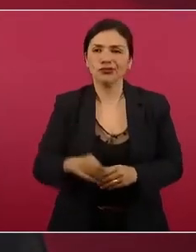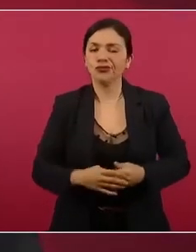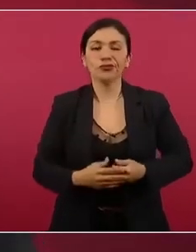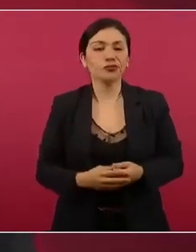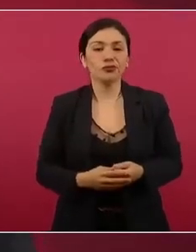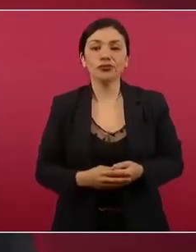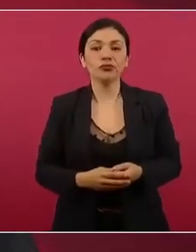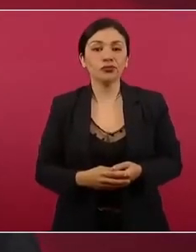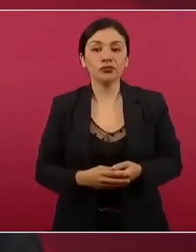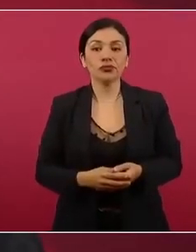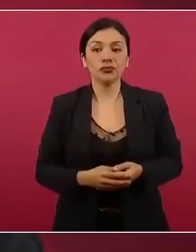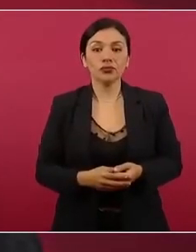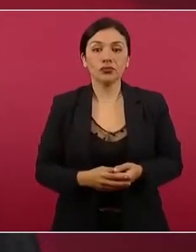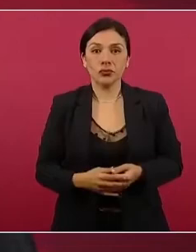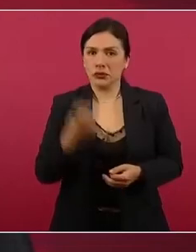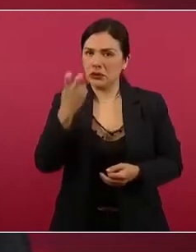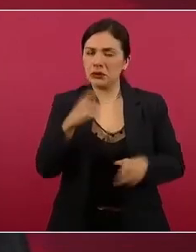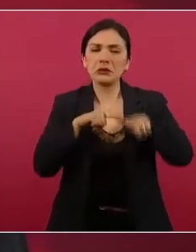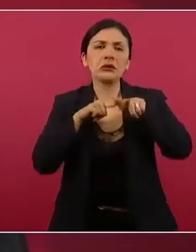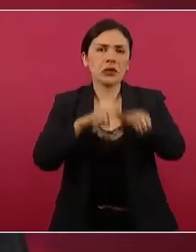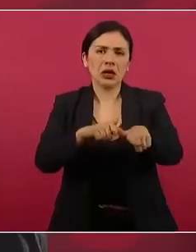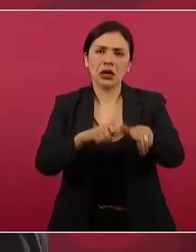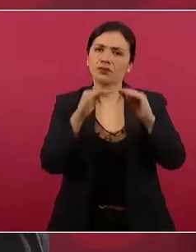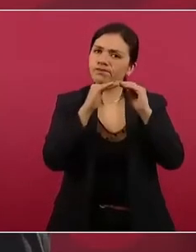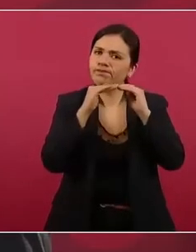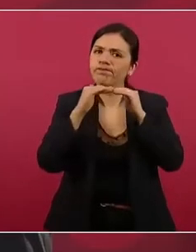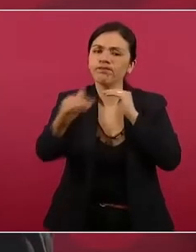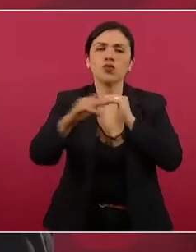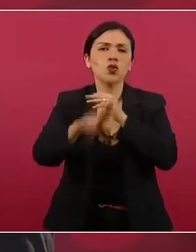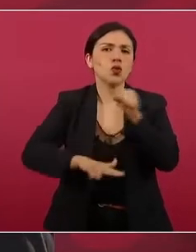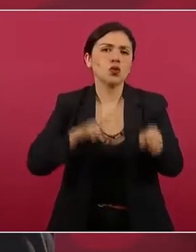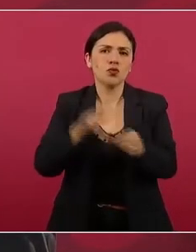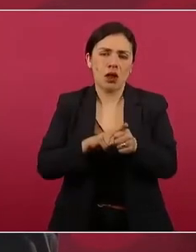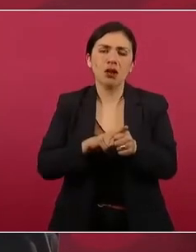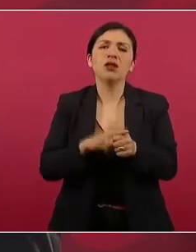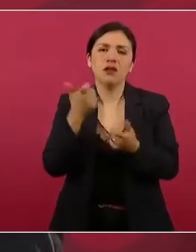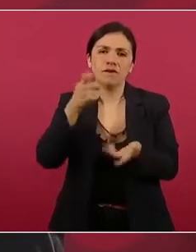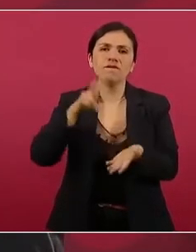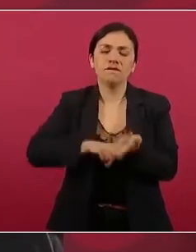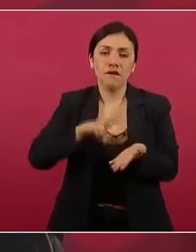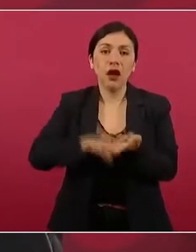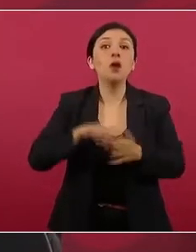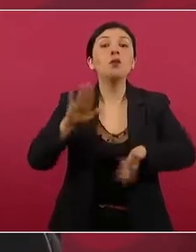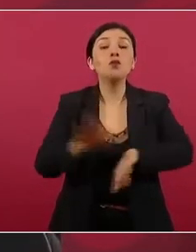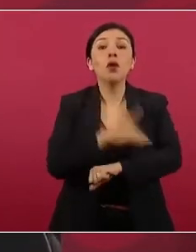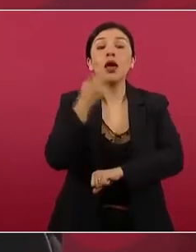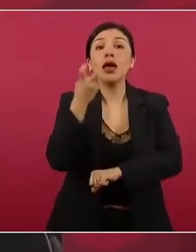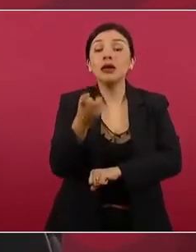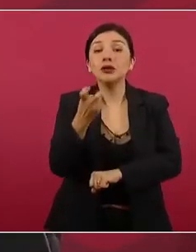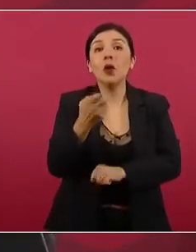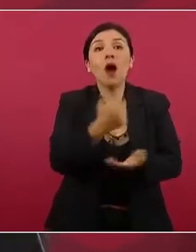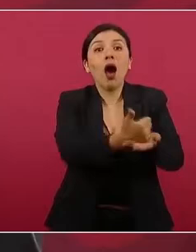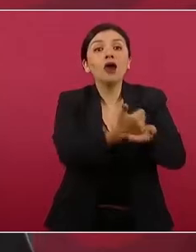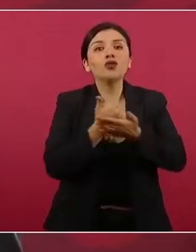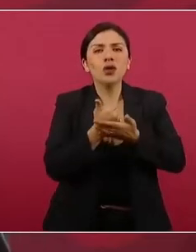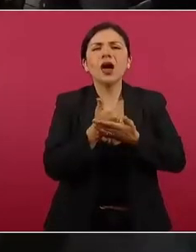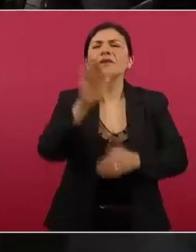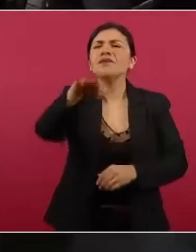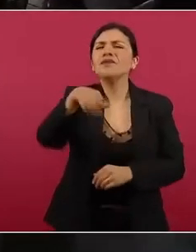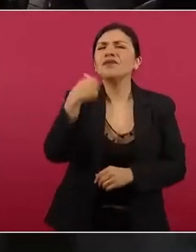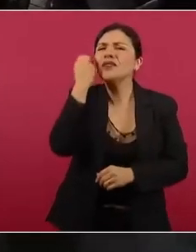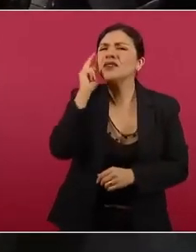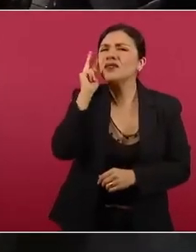se van a mantener los precios, porque nos ayuda. A ver si no